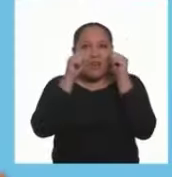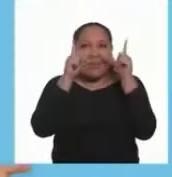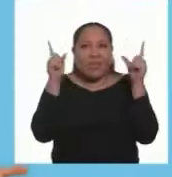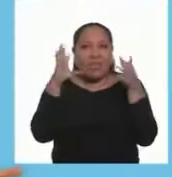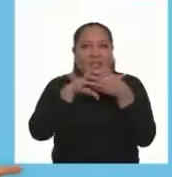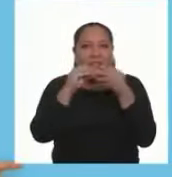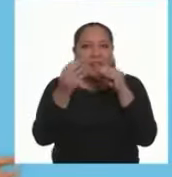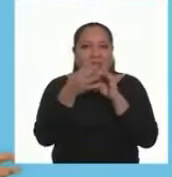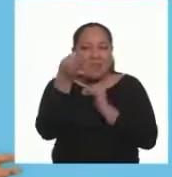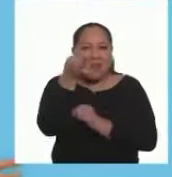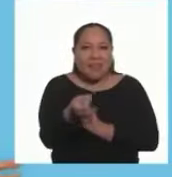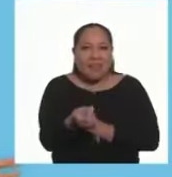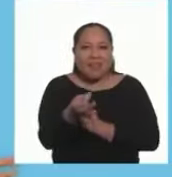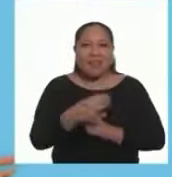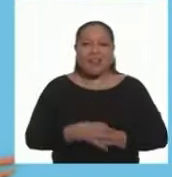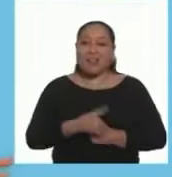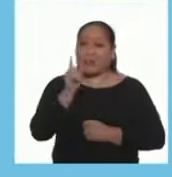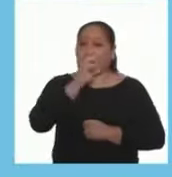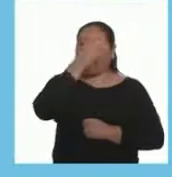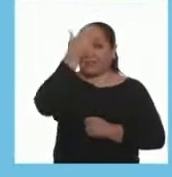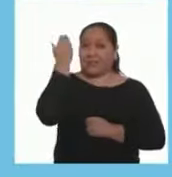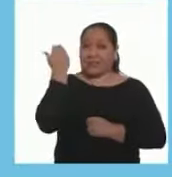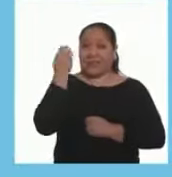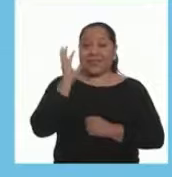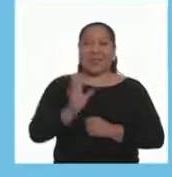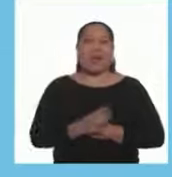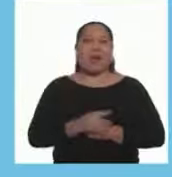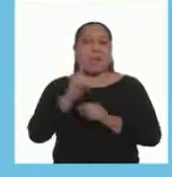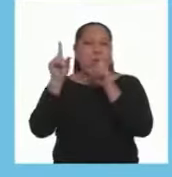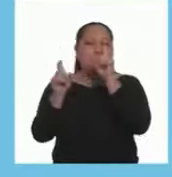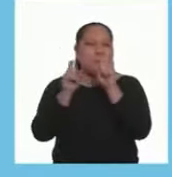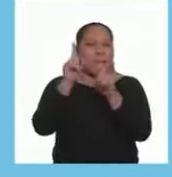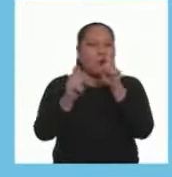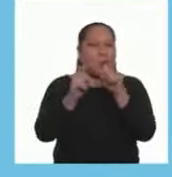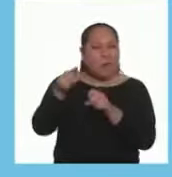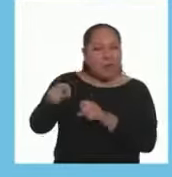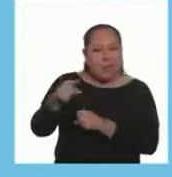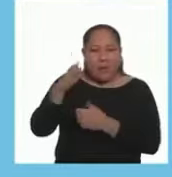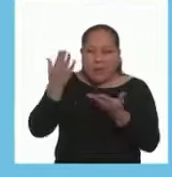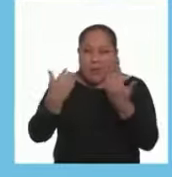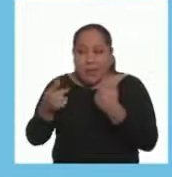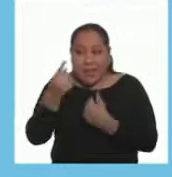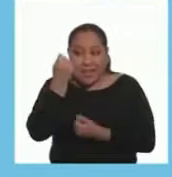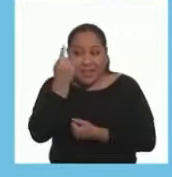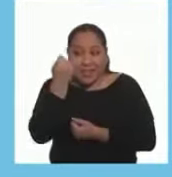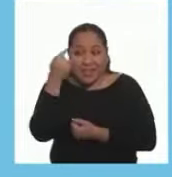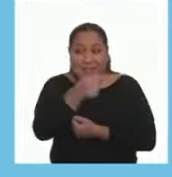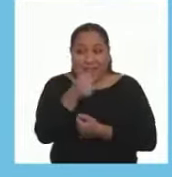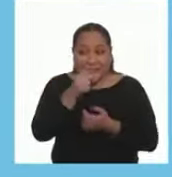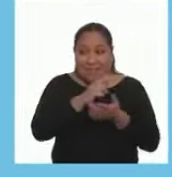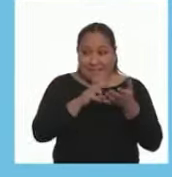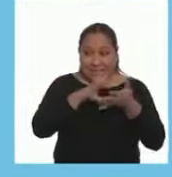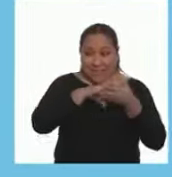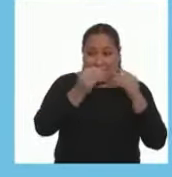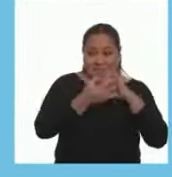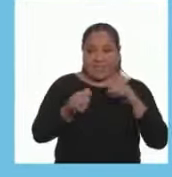¡Qué increíble historia! ¿Verdad? No olviden realizarle preguntas Para reforzar su comprensión